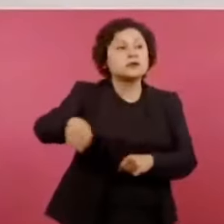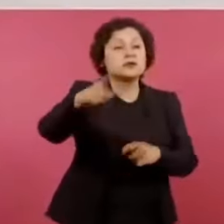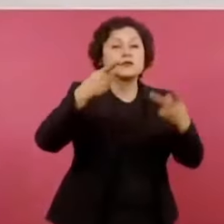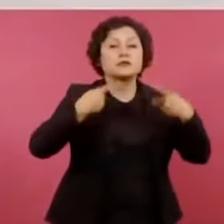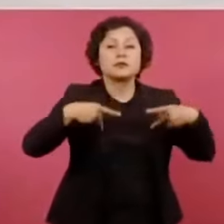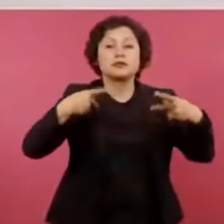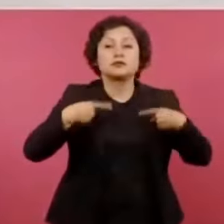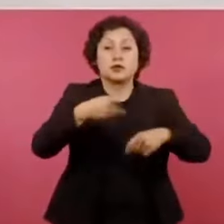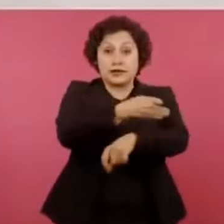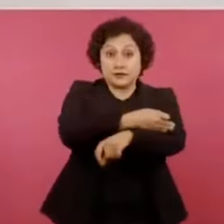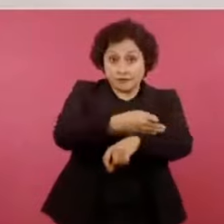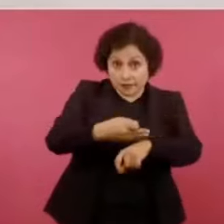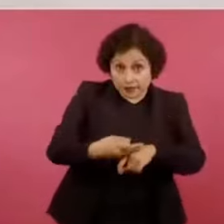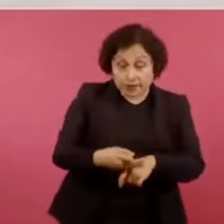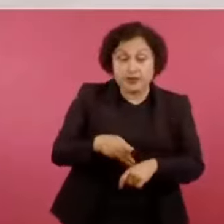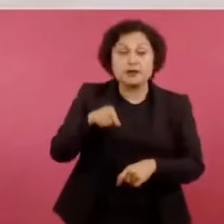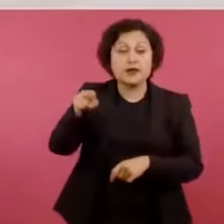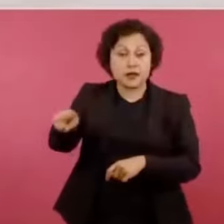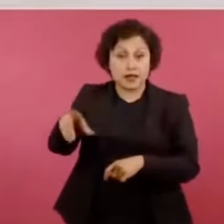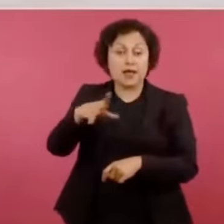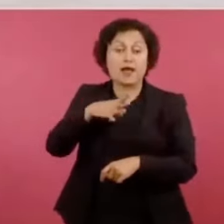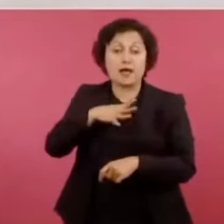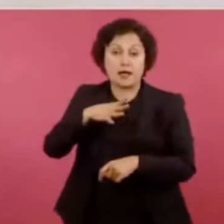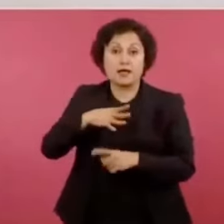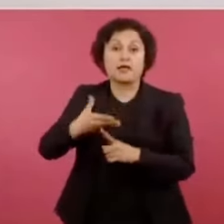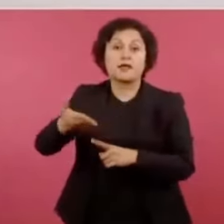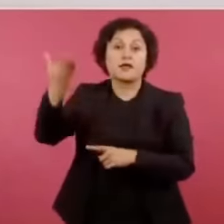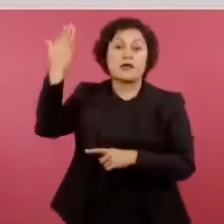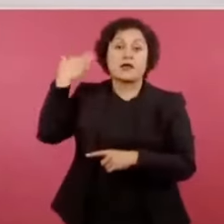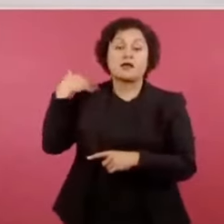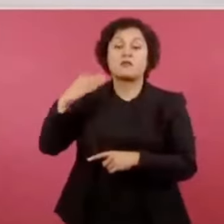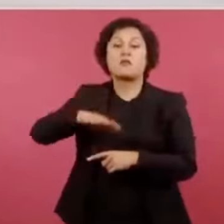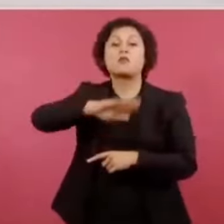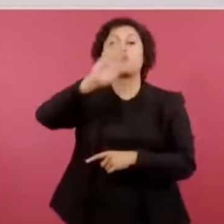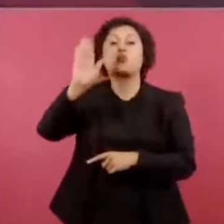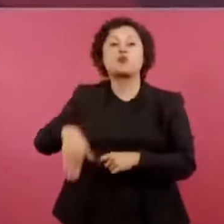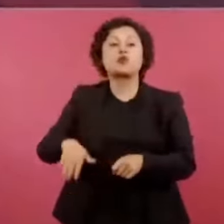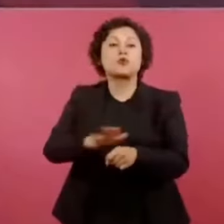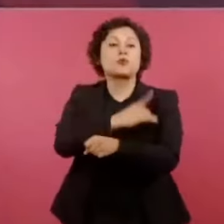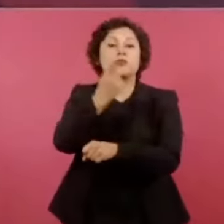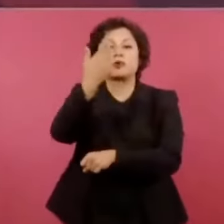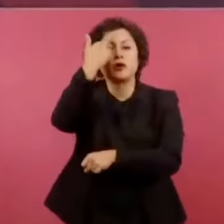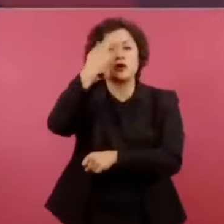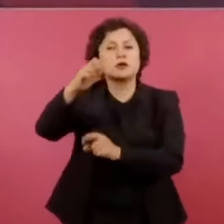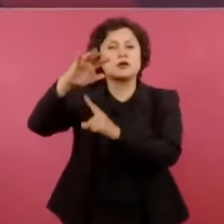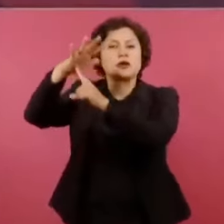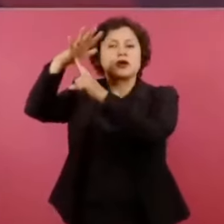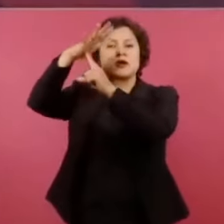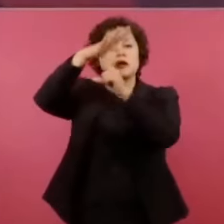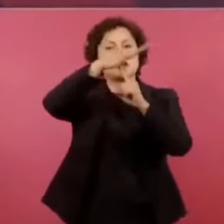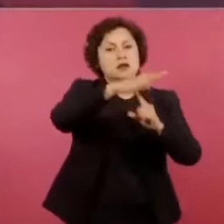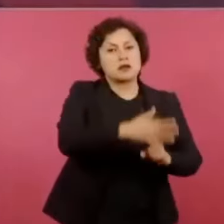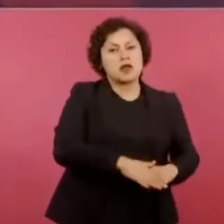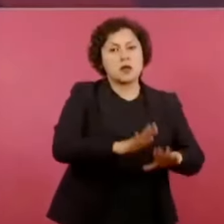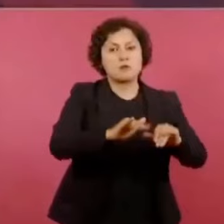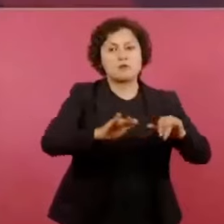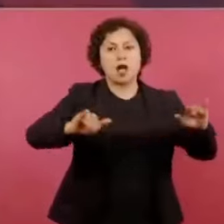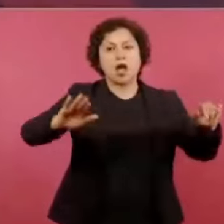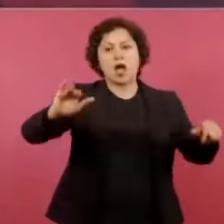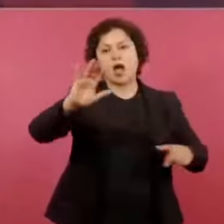perdieron la vida en un helicóptero que cayó al mar en el Pacífico,